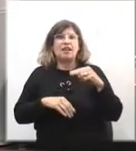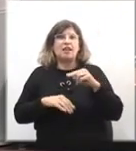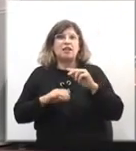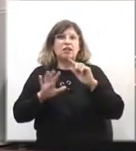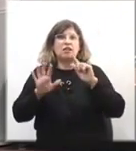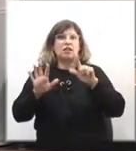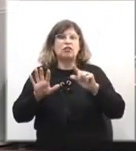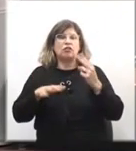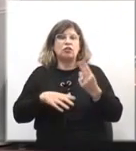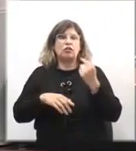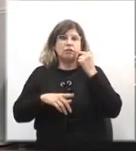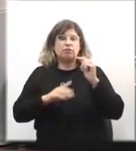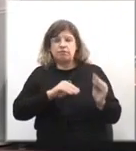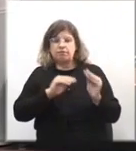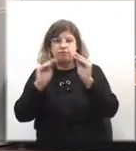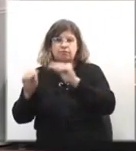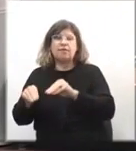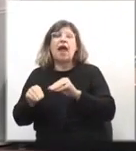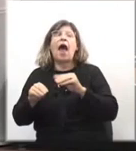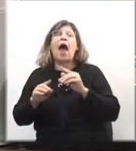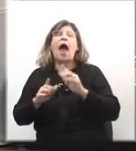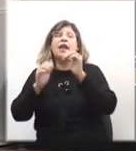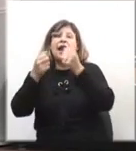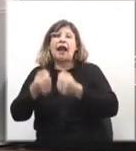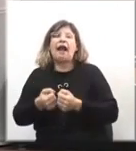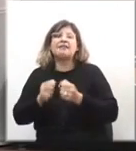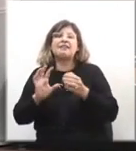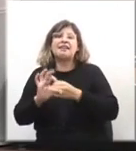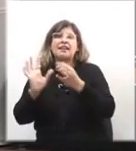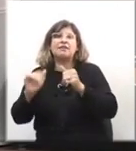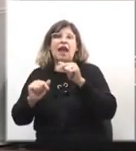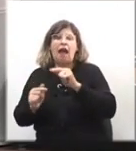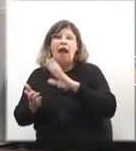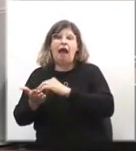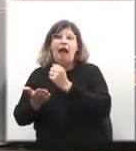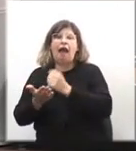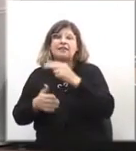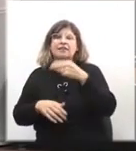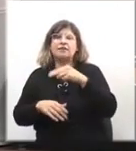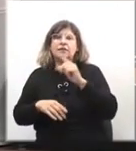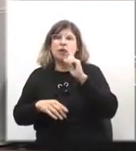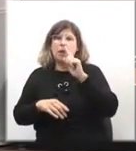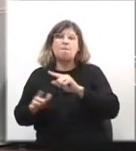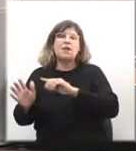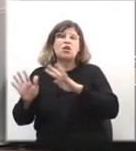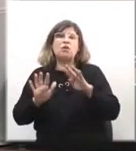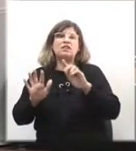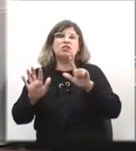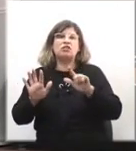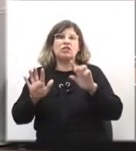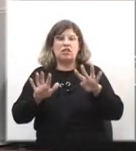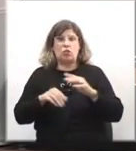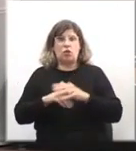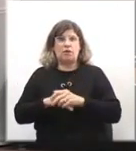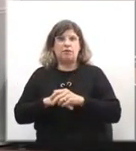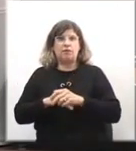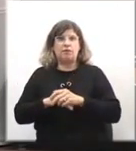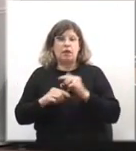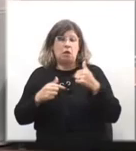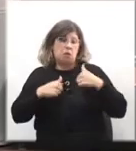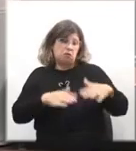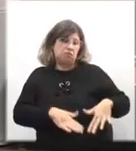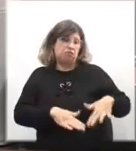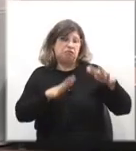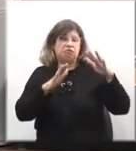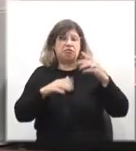72 es trasladado al penal de libertad donde permanece hasta noviembre del año 1979. Me crié con mis